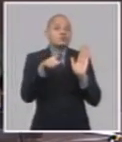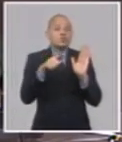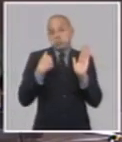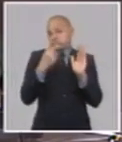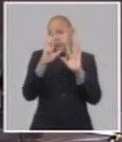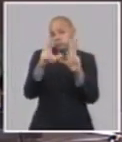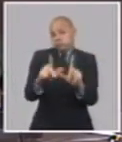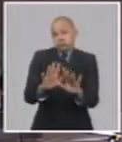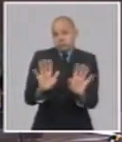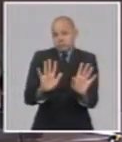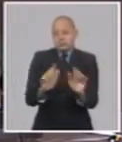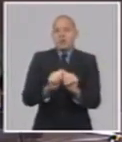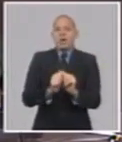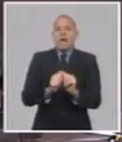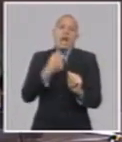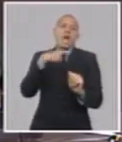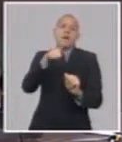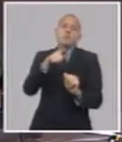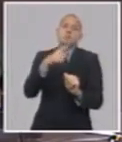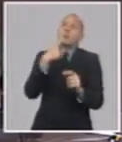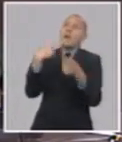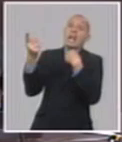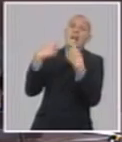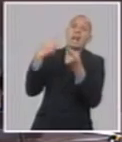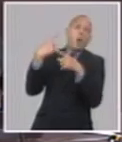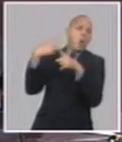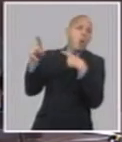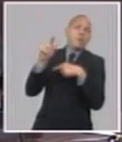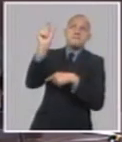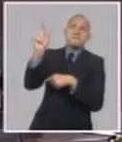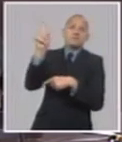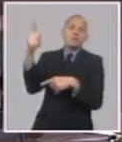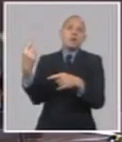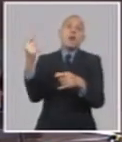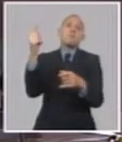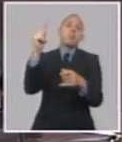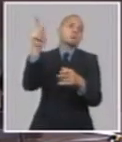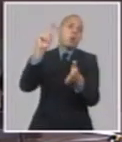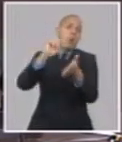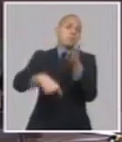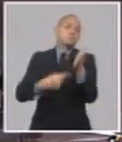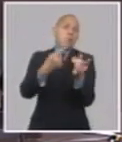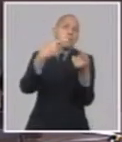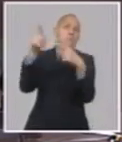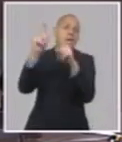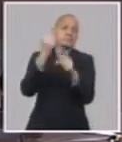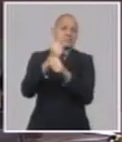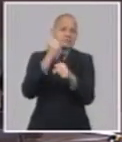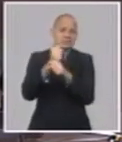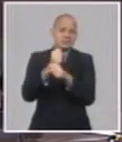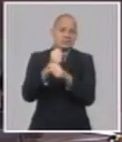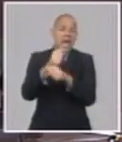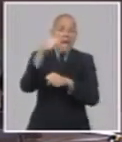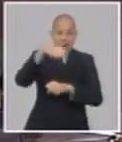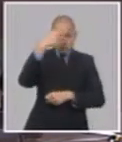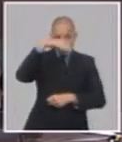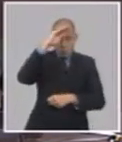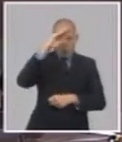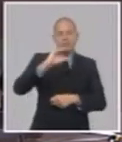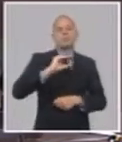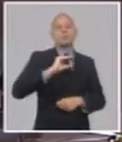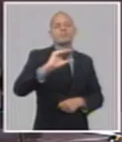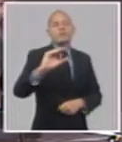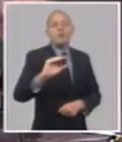adecuamos en la normativa, lo que se adecua por el decreto ley modificativo de la ley tributaria es que